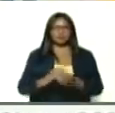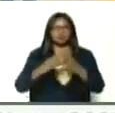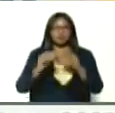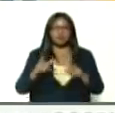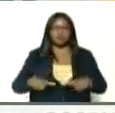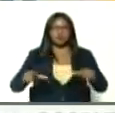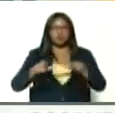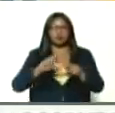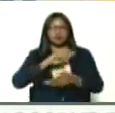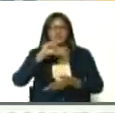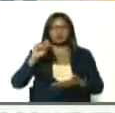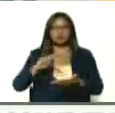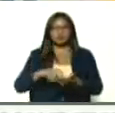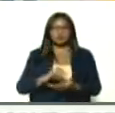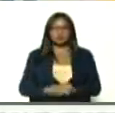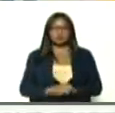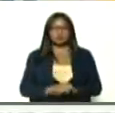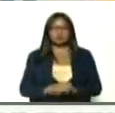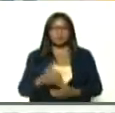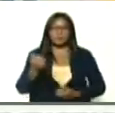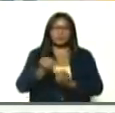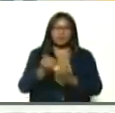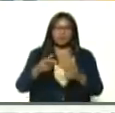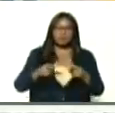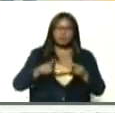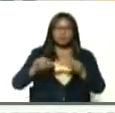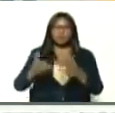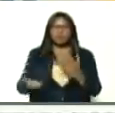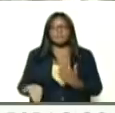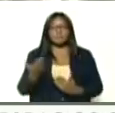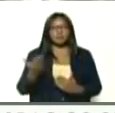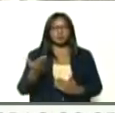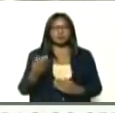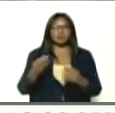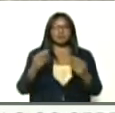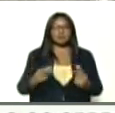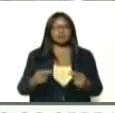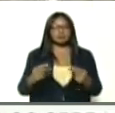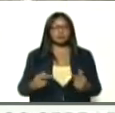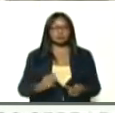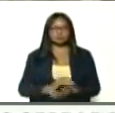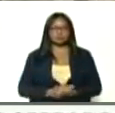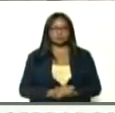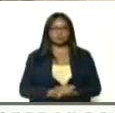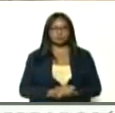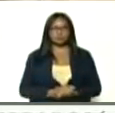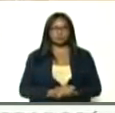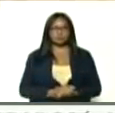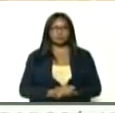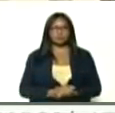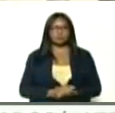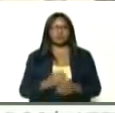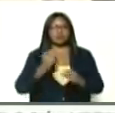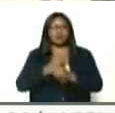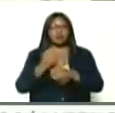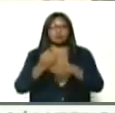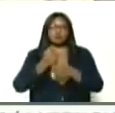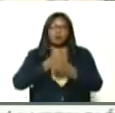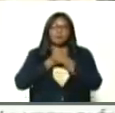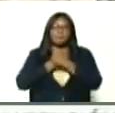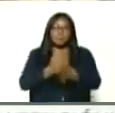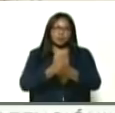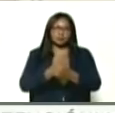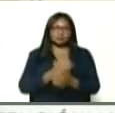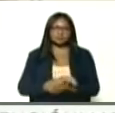nacionales, han colaborado, en esta importante, acción, obras, son amores, Presidente,